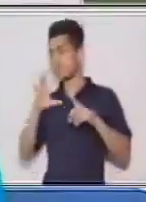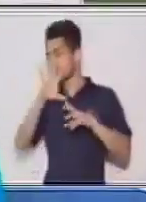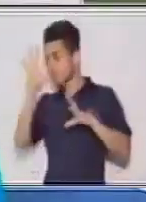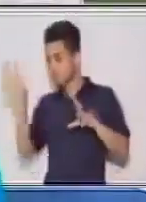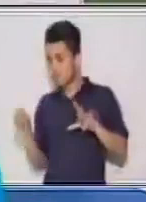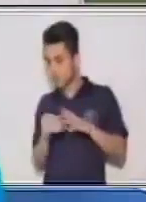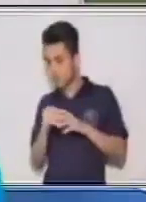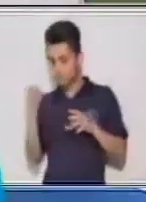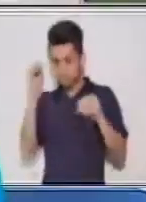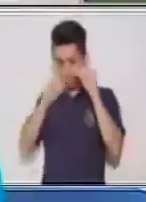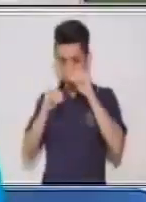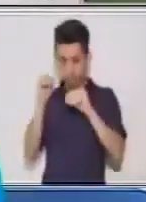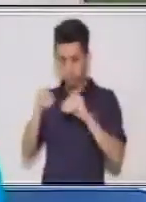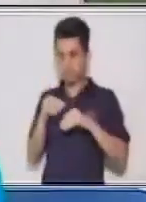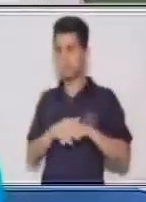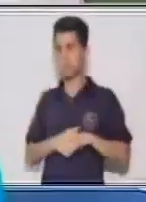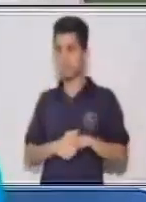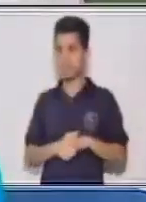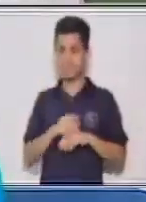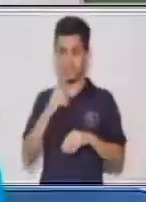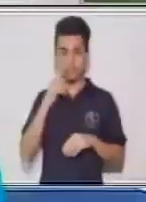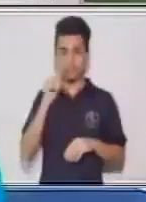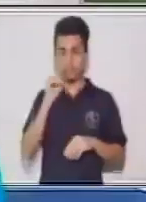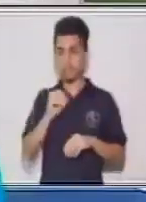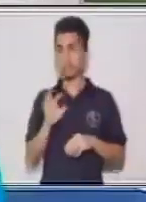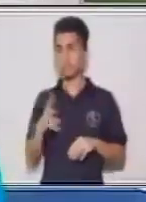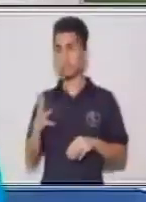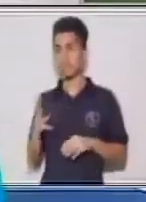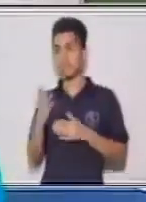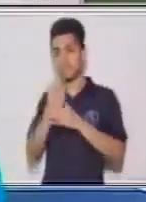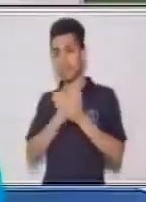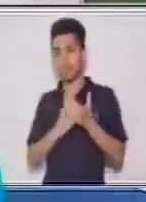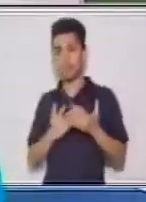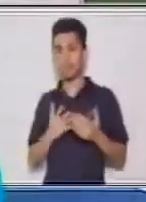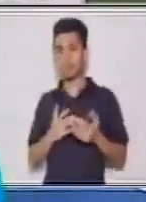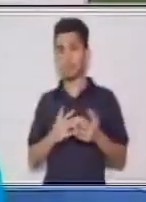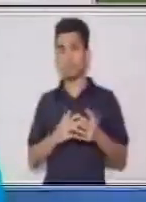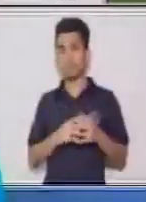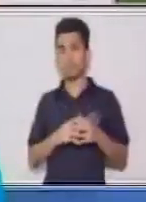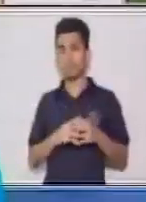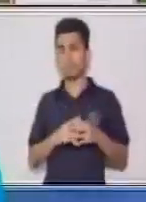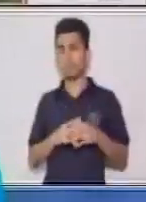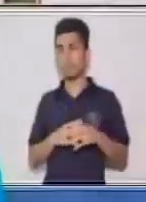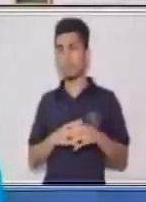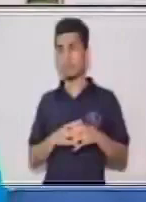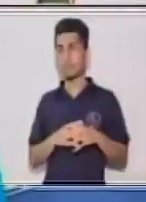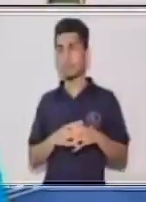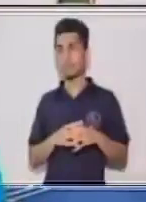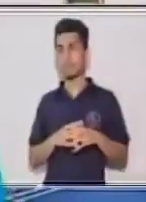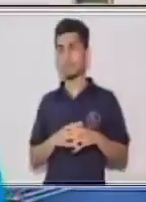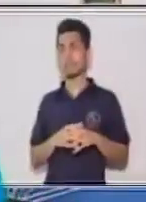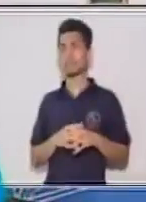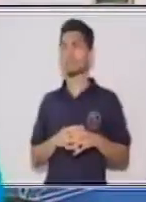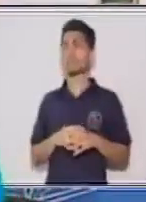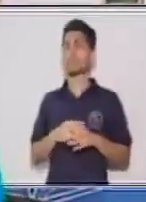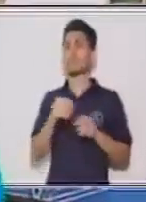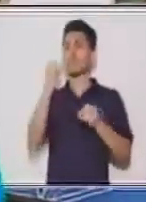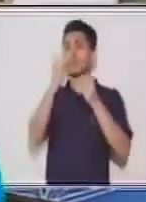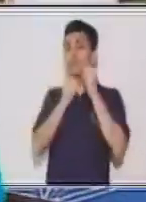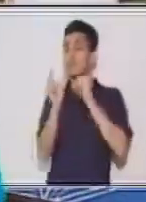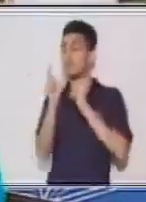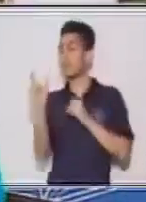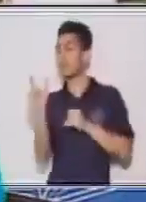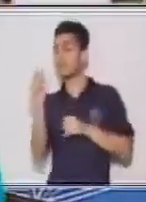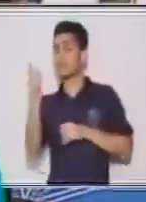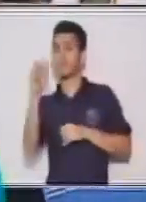contenido que tienes, ¿verdad? Entonces, vamos a colocar acá algunos que tengan que ver con terminación en ar. Me imagino que ahorita